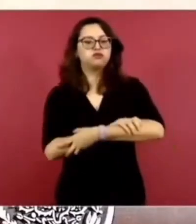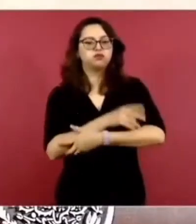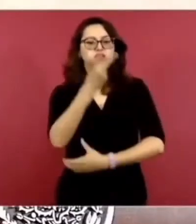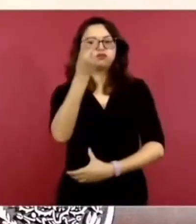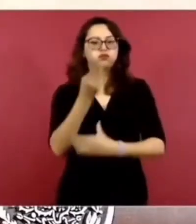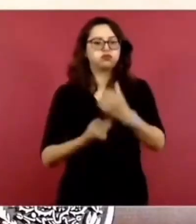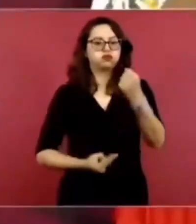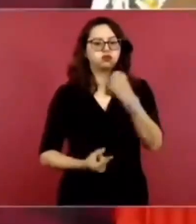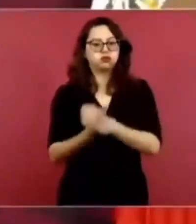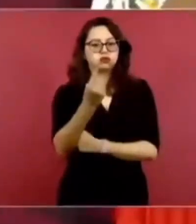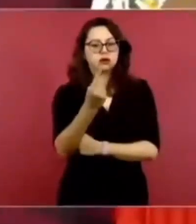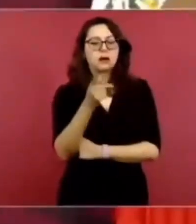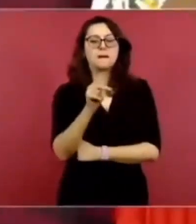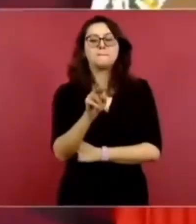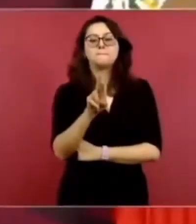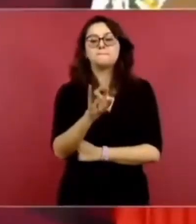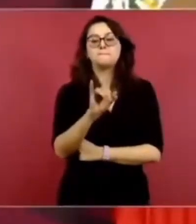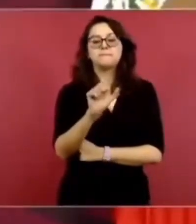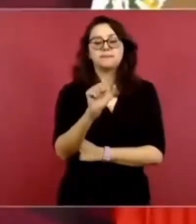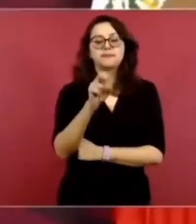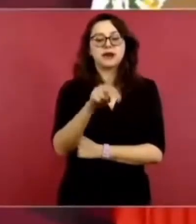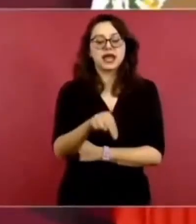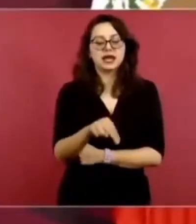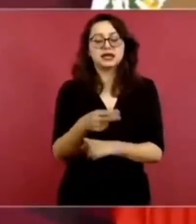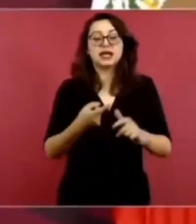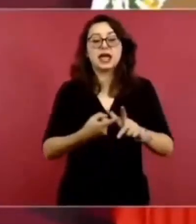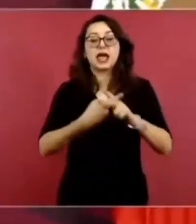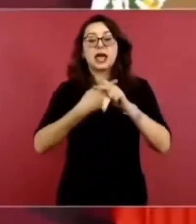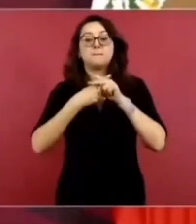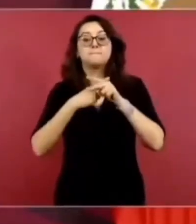y empiezan las concertacesiones.